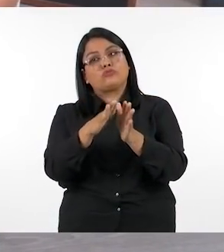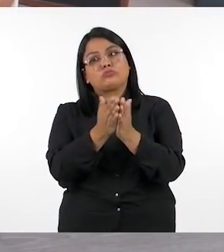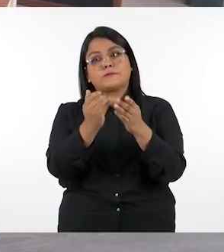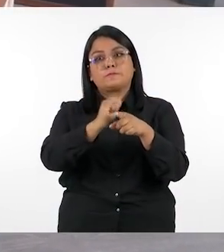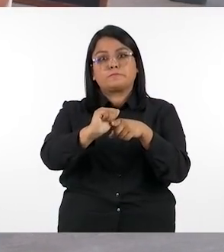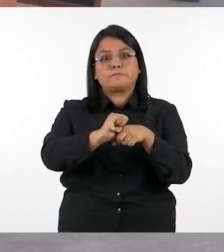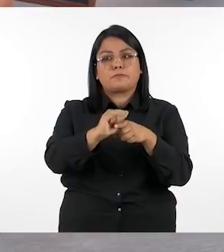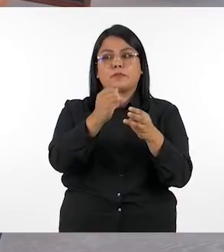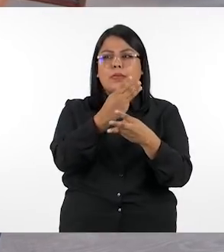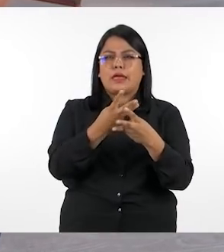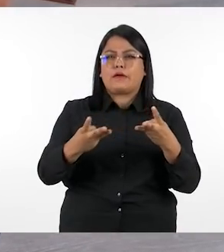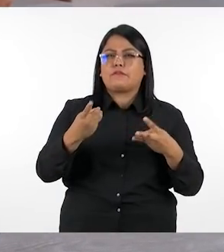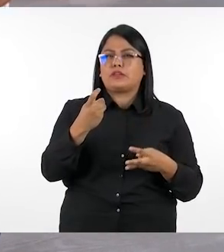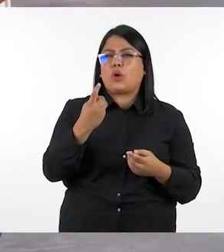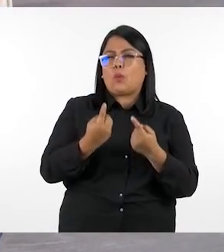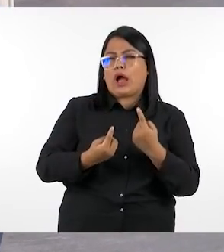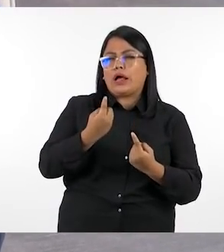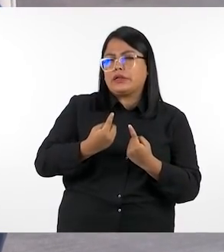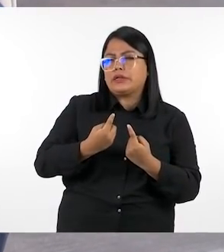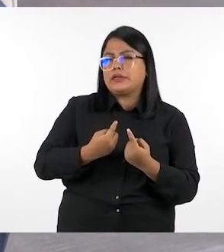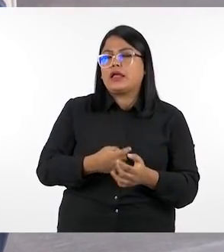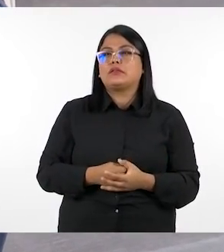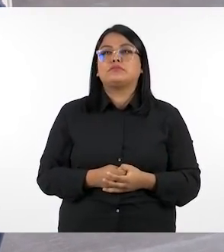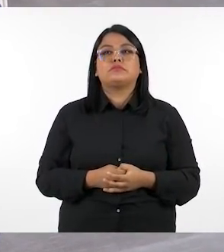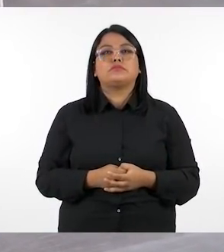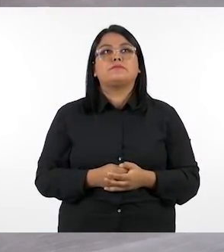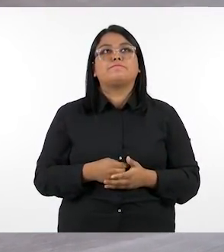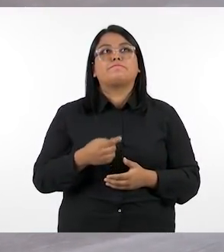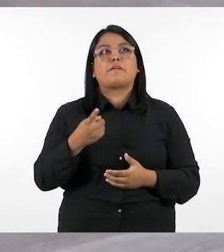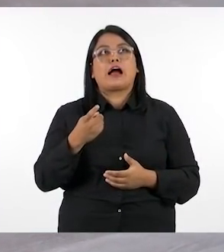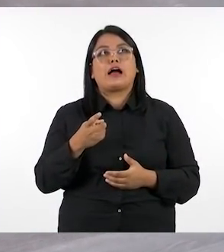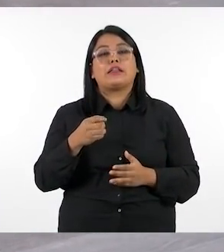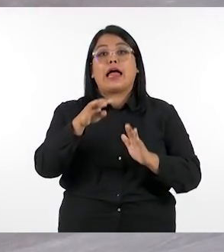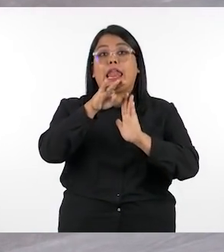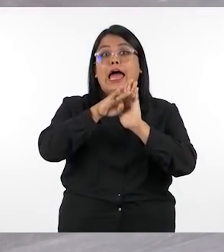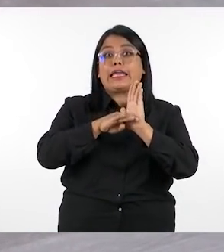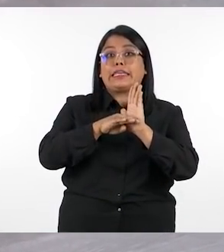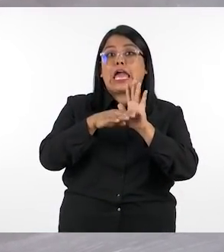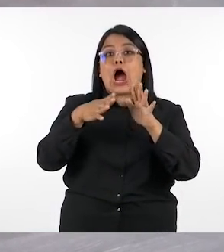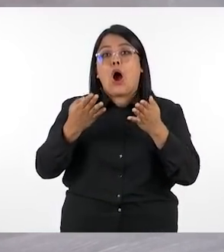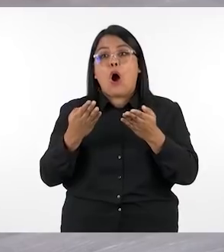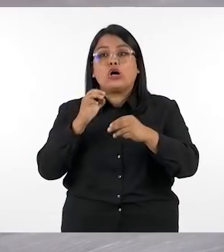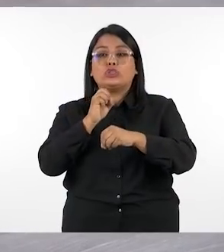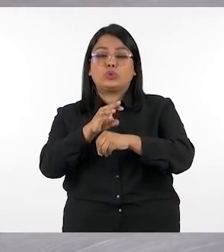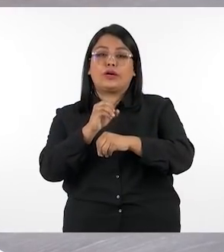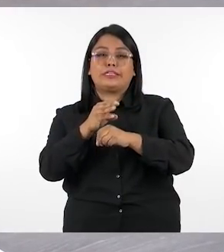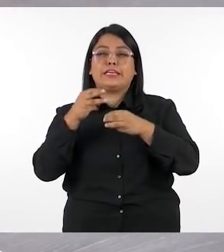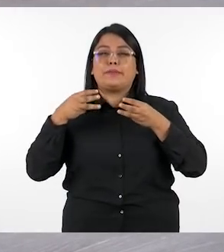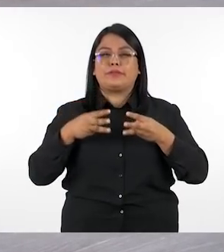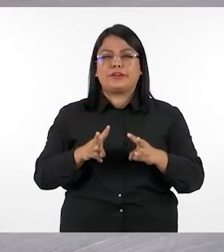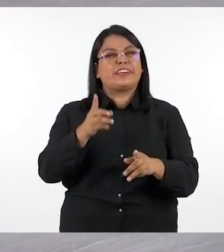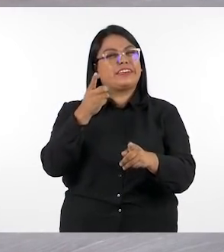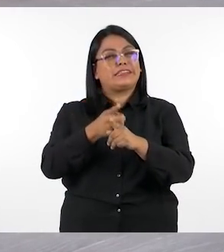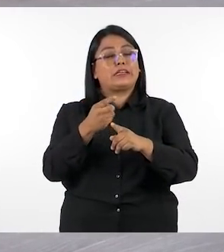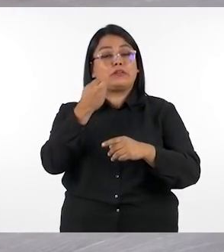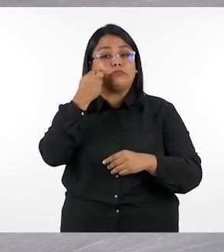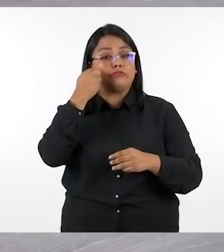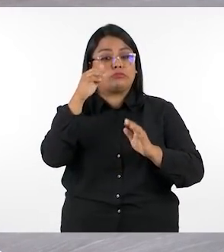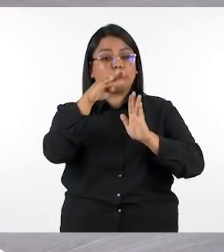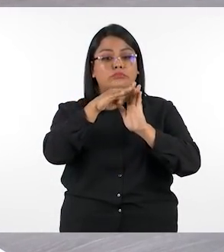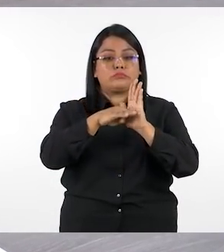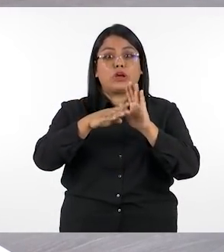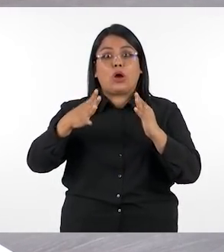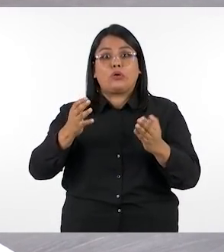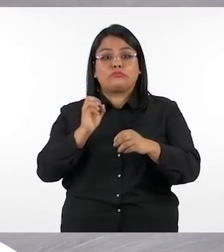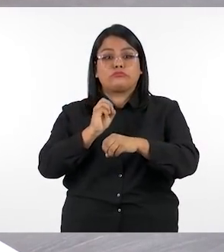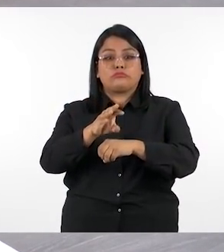ejercicios que material nos hace falta nos hace falta la guía o sugerencia metodológica así es y mira en la guía